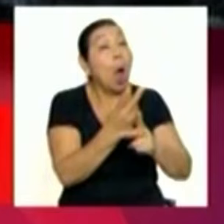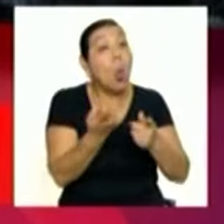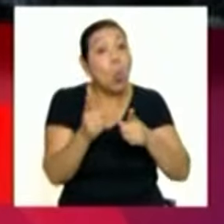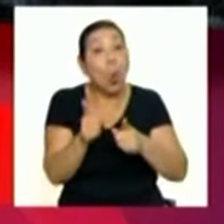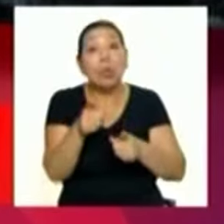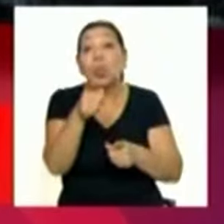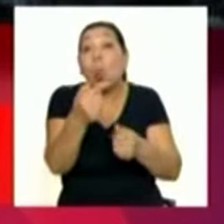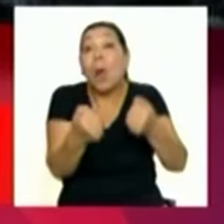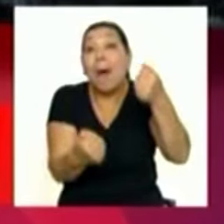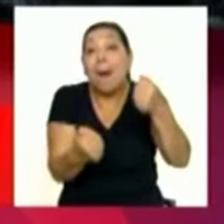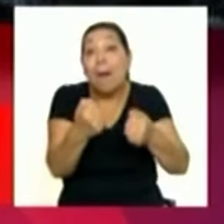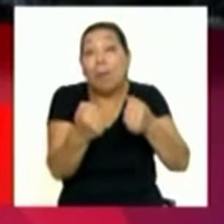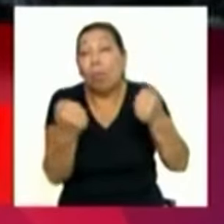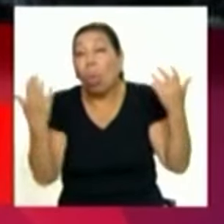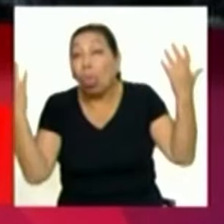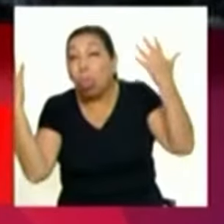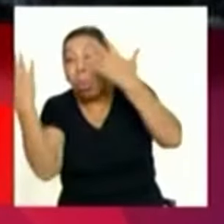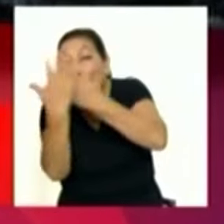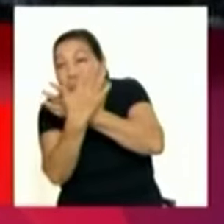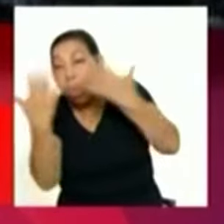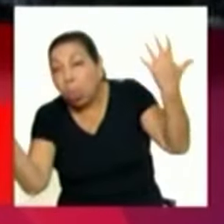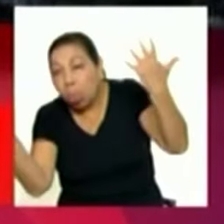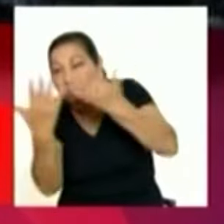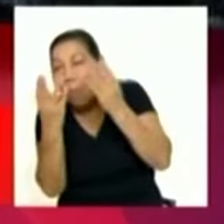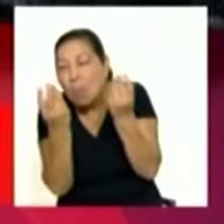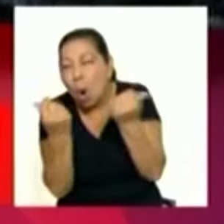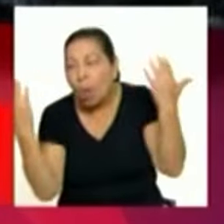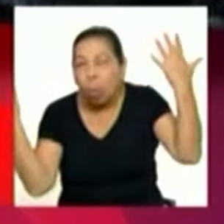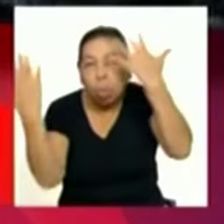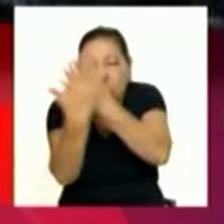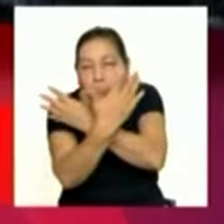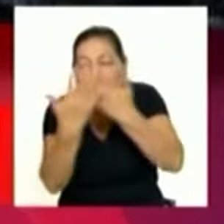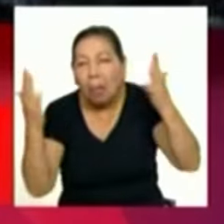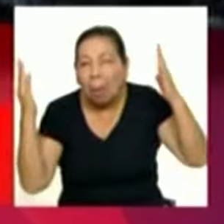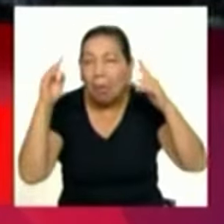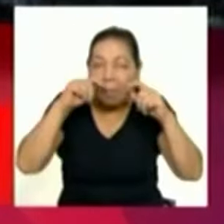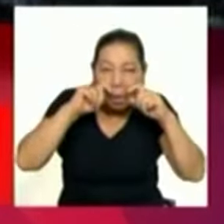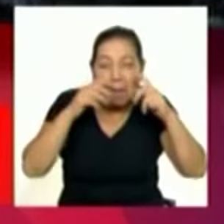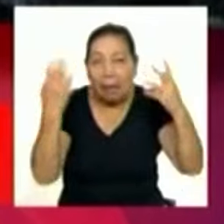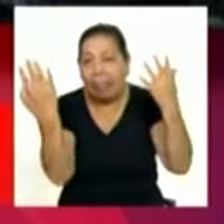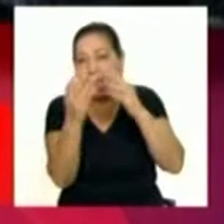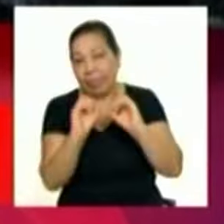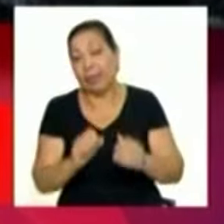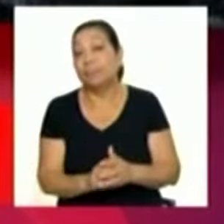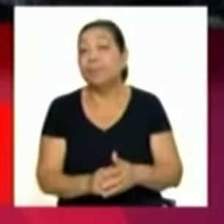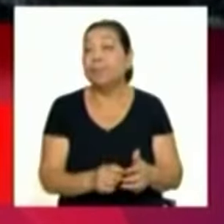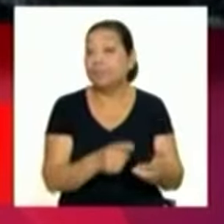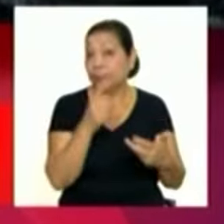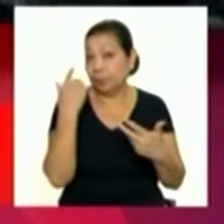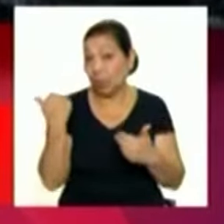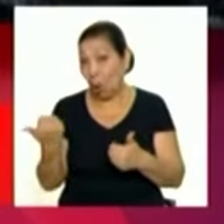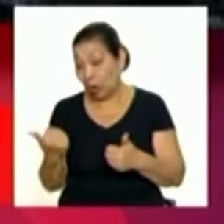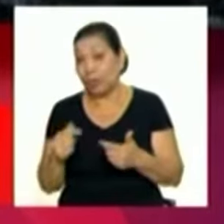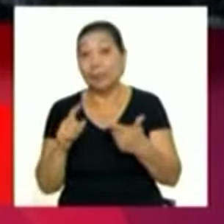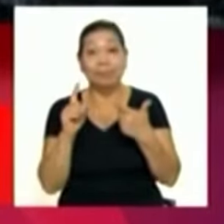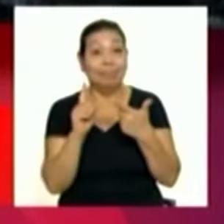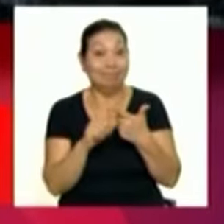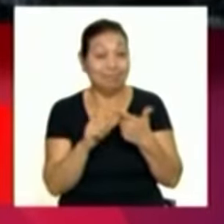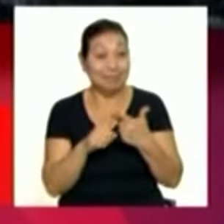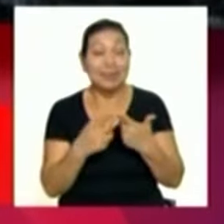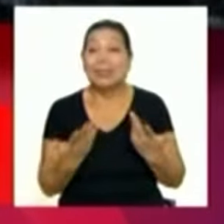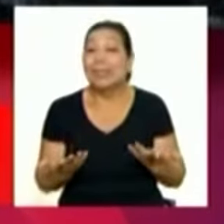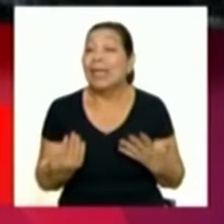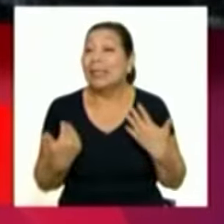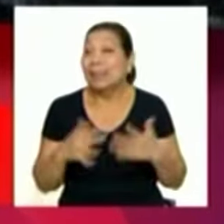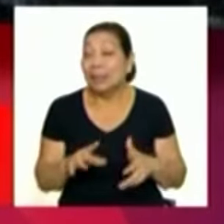momento de manejar porque este levantamiento de polvo puede reducir la visibilidad. Ahora pasamos a los siguientes dos avisos, si bien